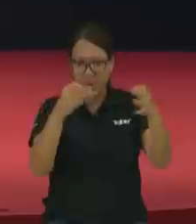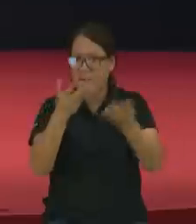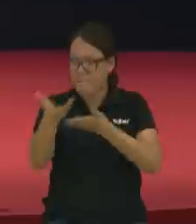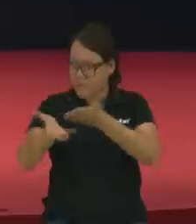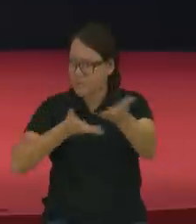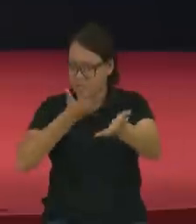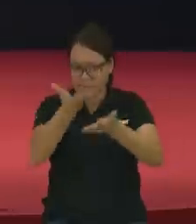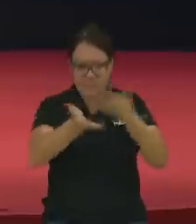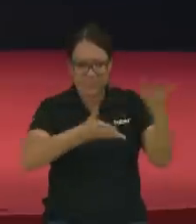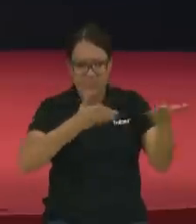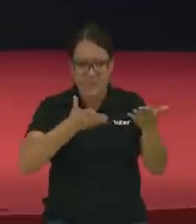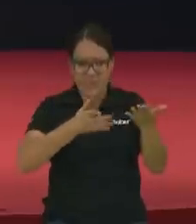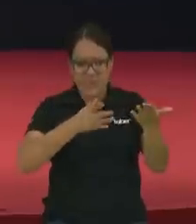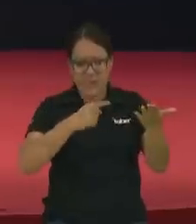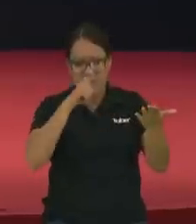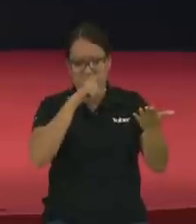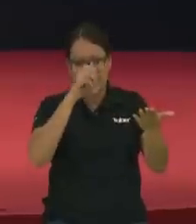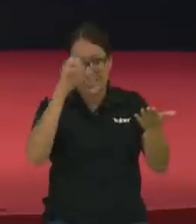y se los vendía en 100 dólares